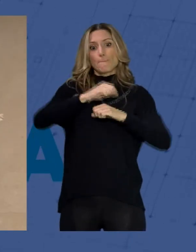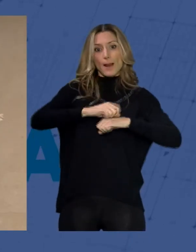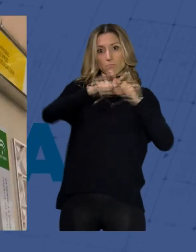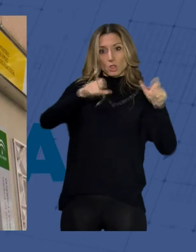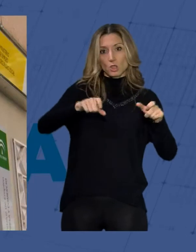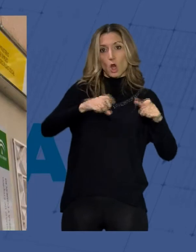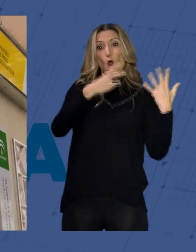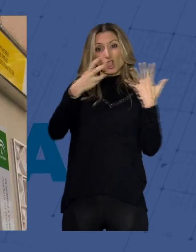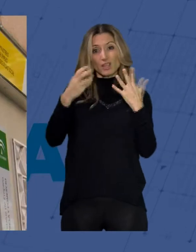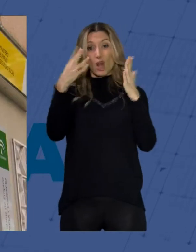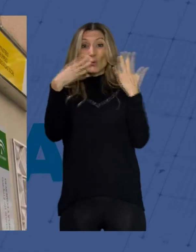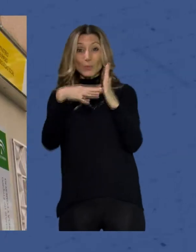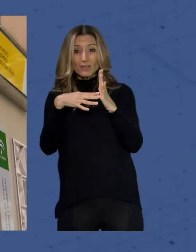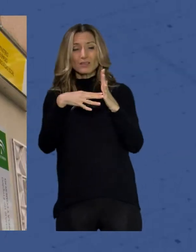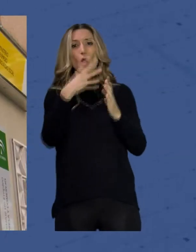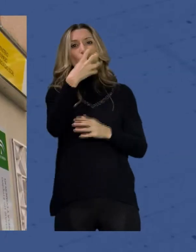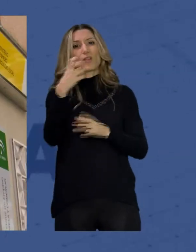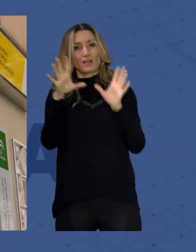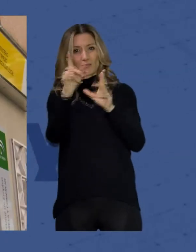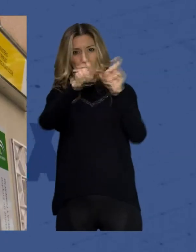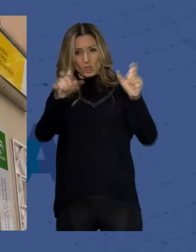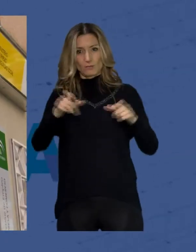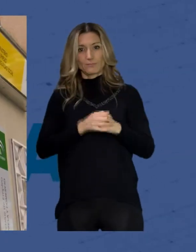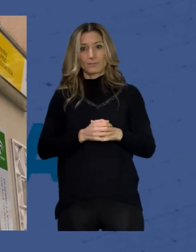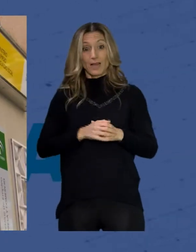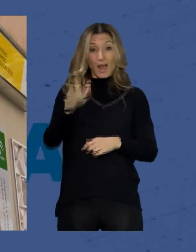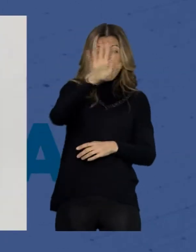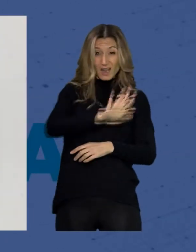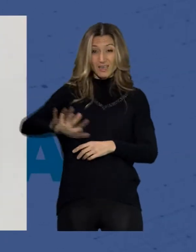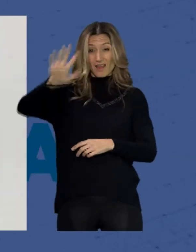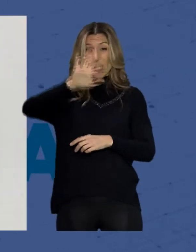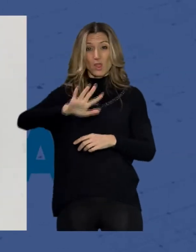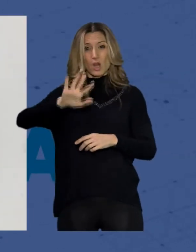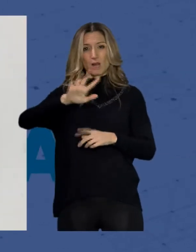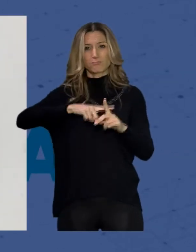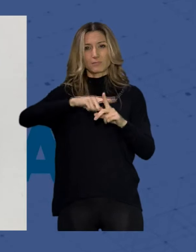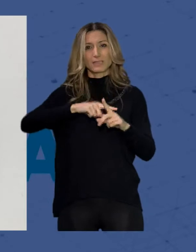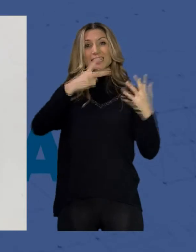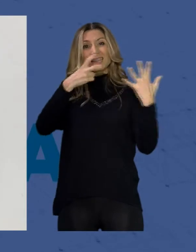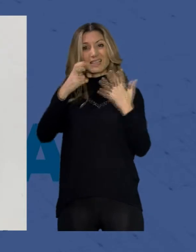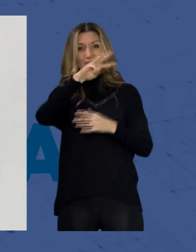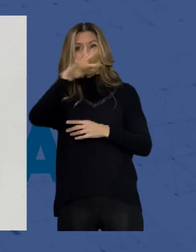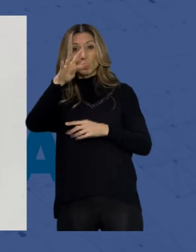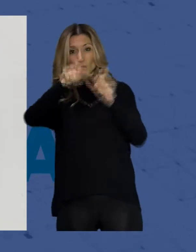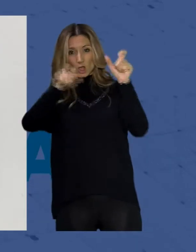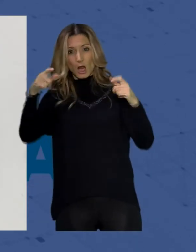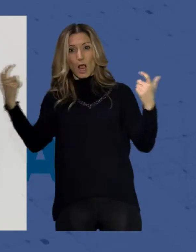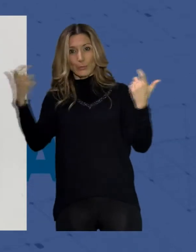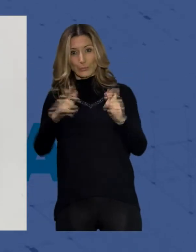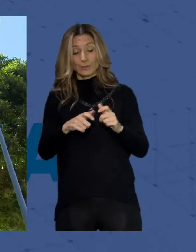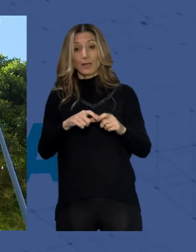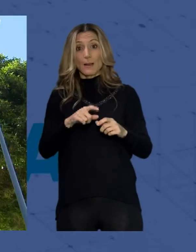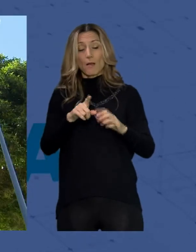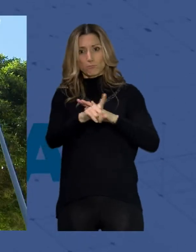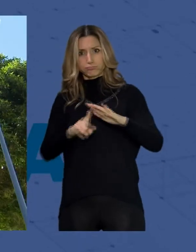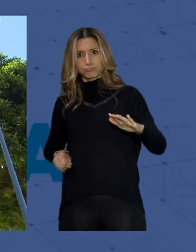.410 personas. A nivel nacional, el número de parados ha descendido en 734 personas, el primer retroceso en